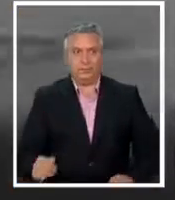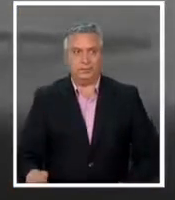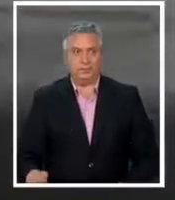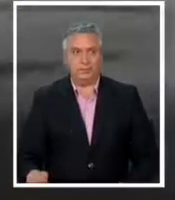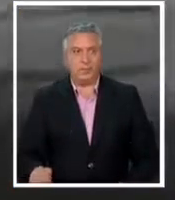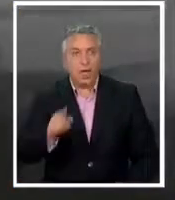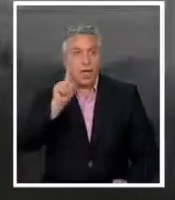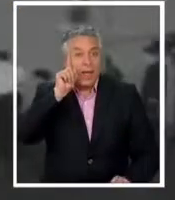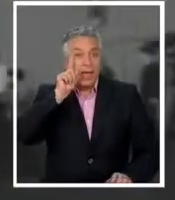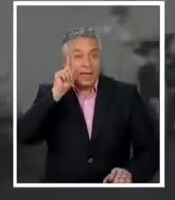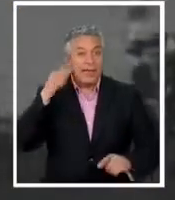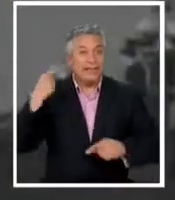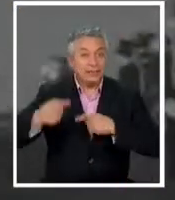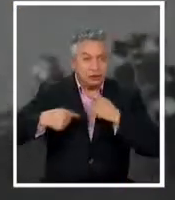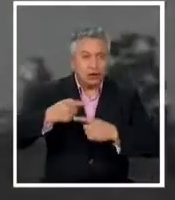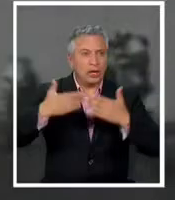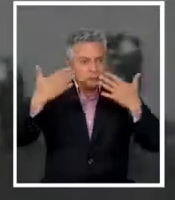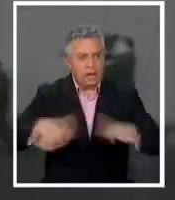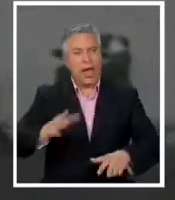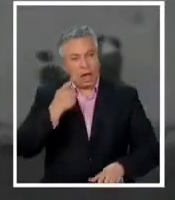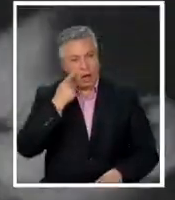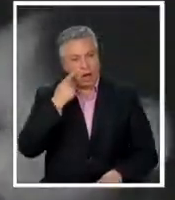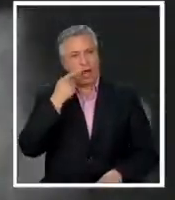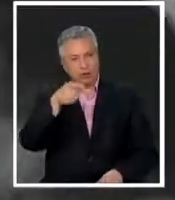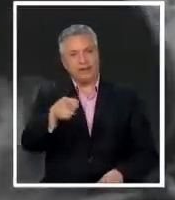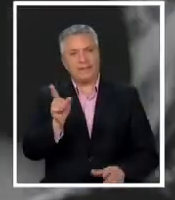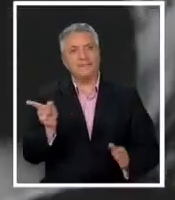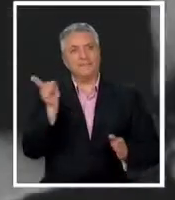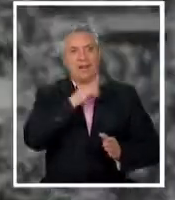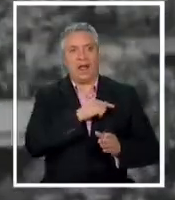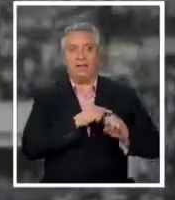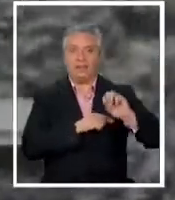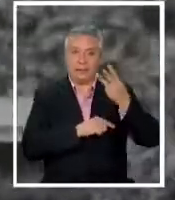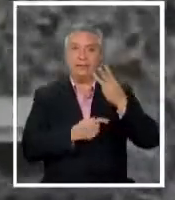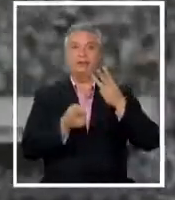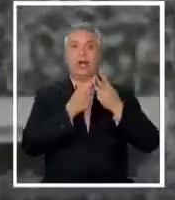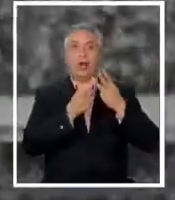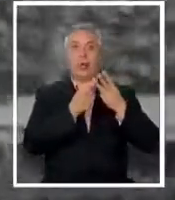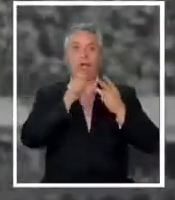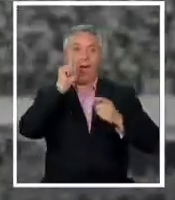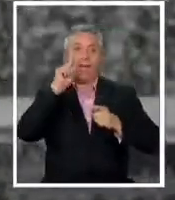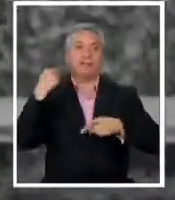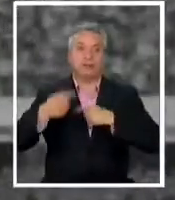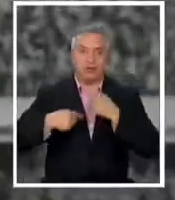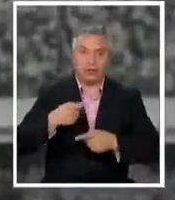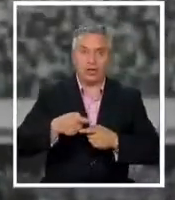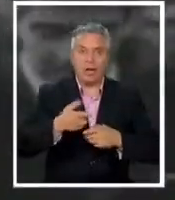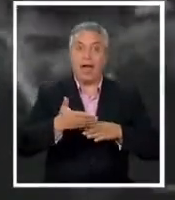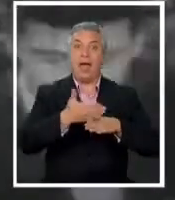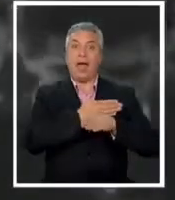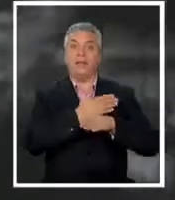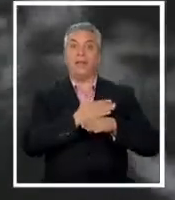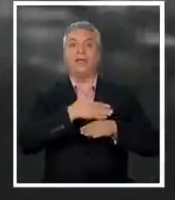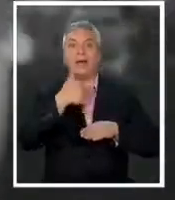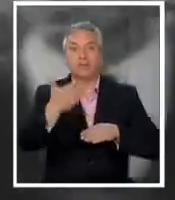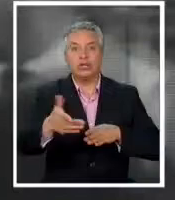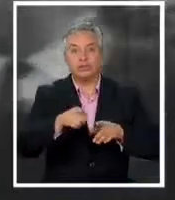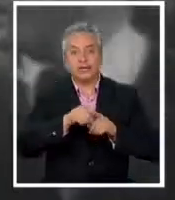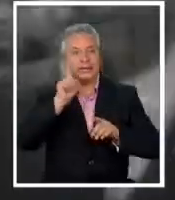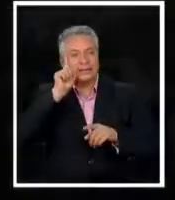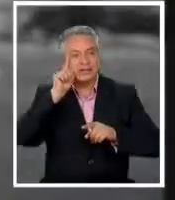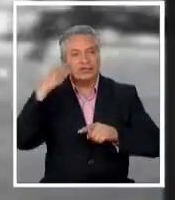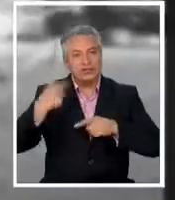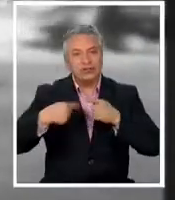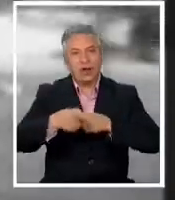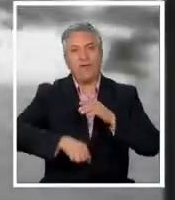Una historia de la que ya conocemos al final Un tercer lugar histórico que marca un antes y un después en la historia futbolística de Chile